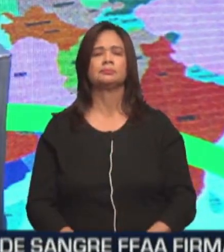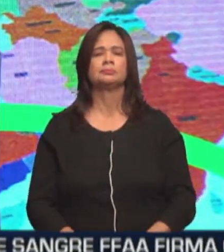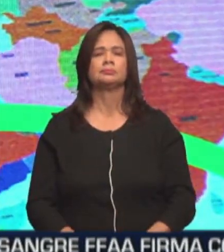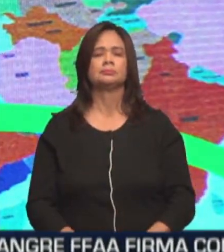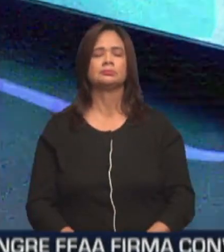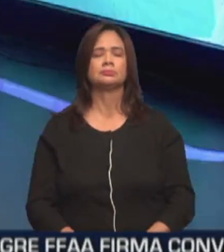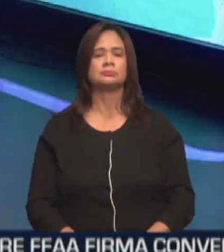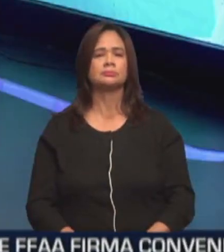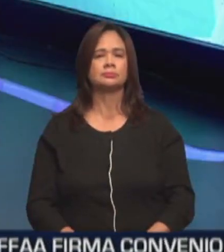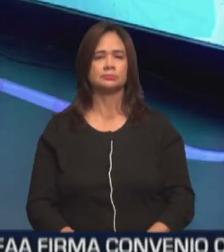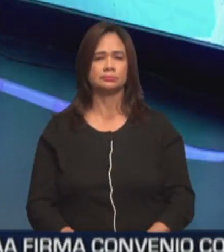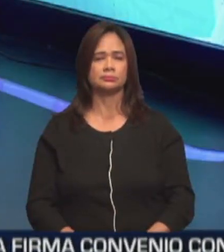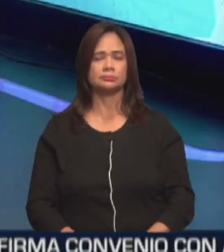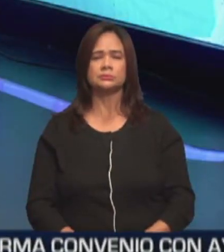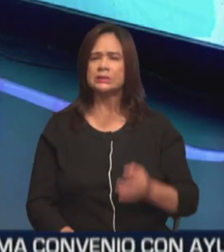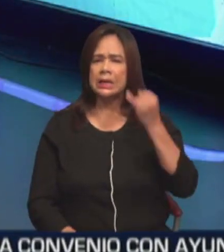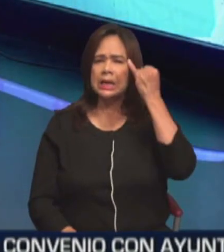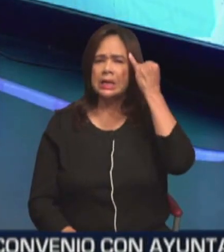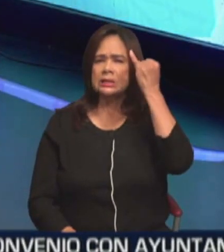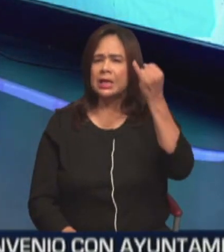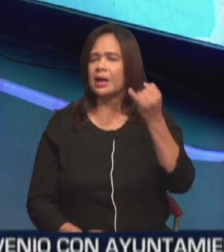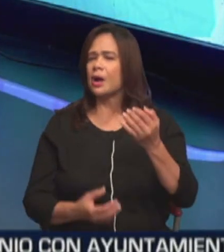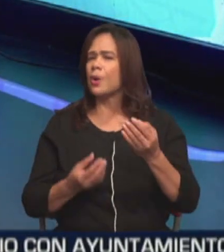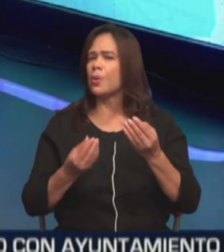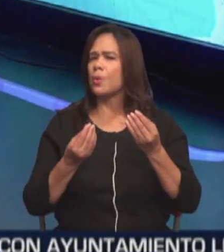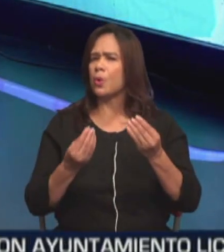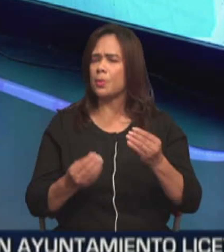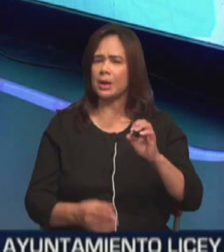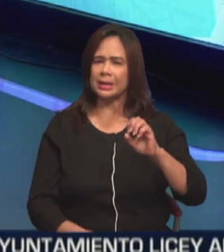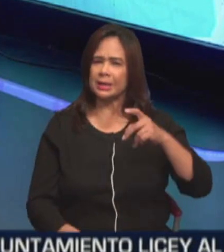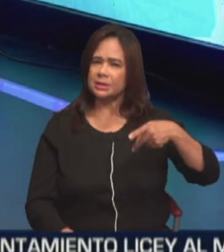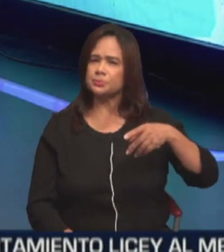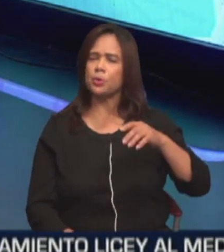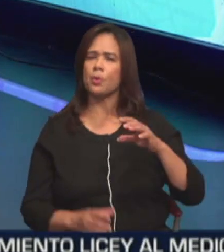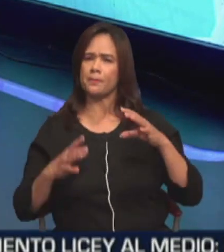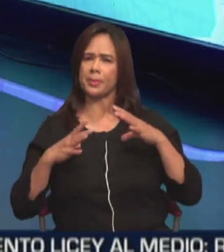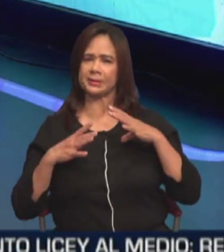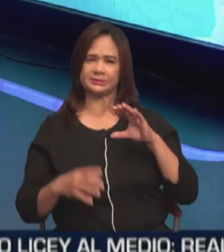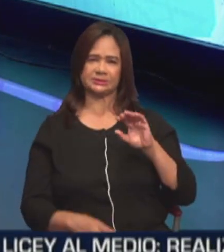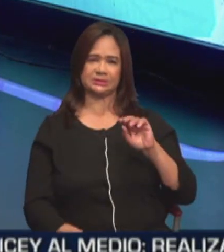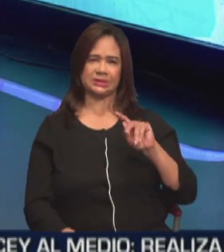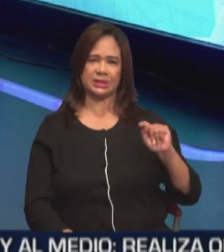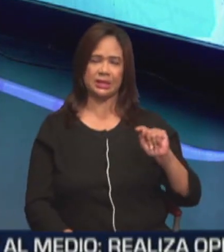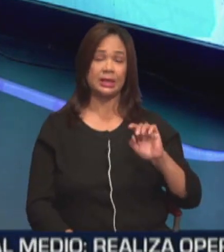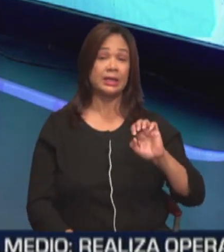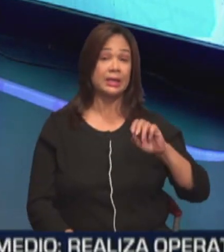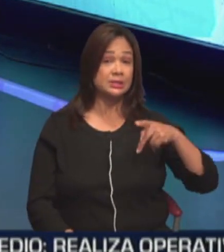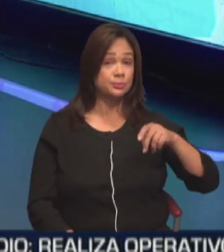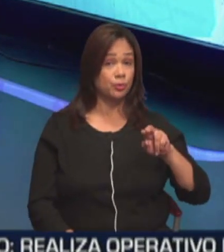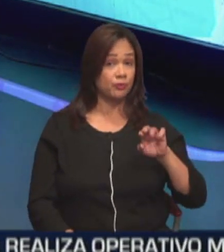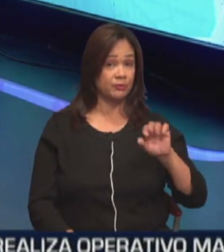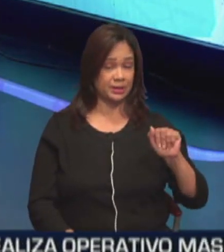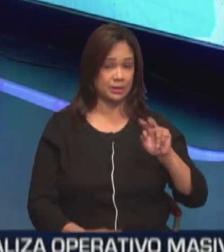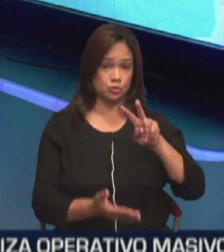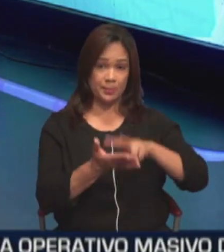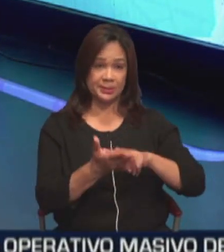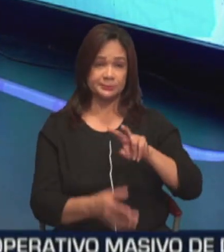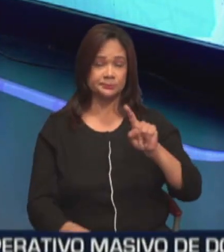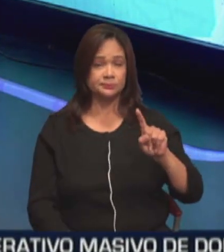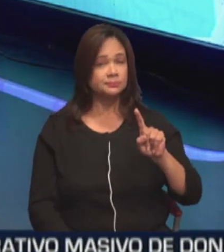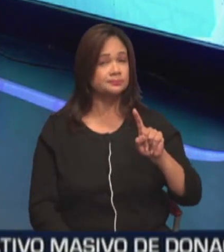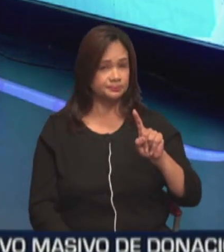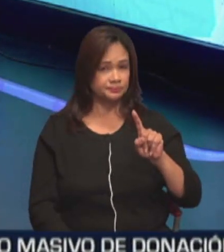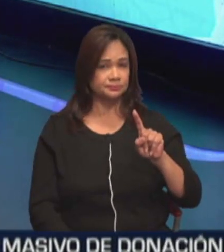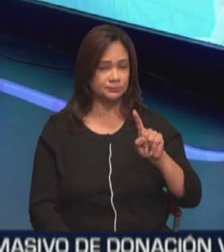¿Cómo surge la idea de hacer expo? Vacaciones CTN en expoferia. Bueno, en 2001, cuando